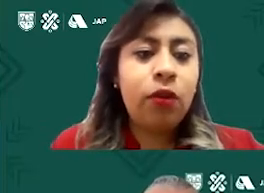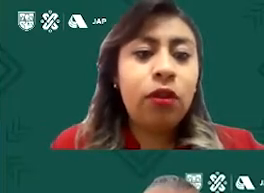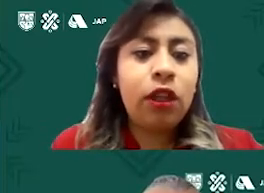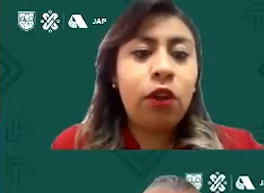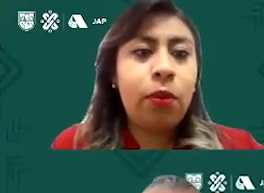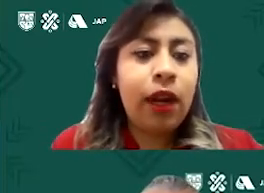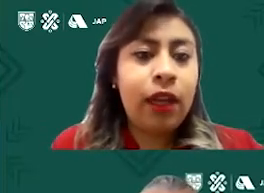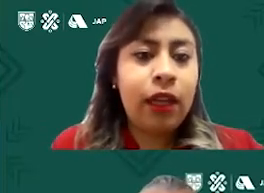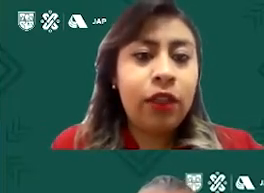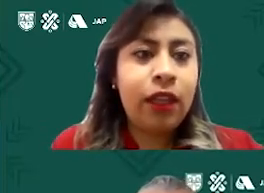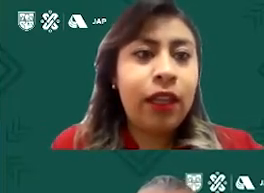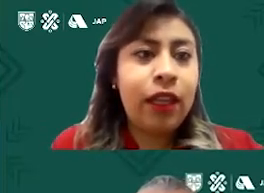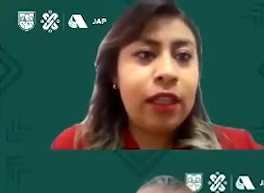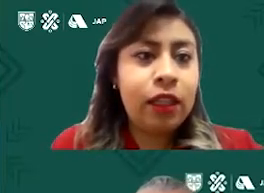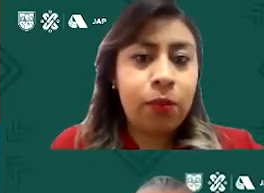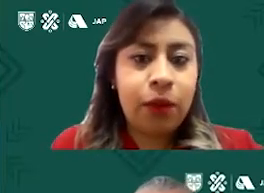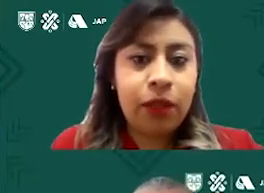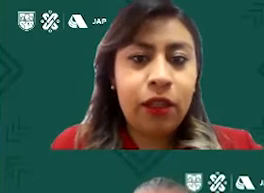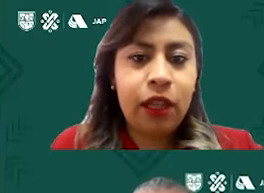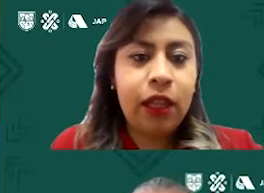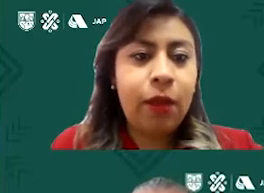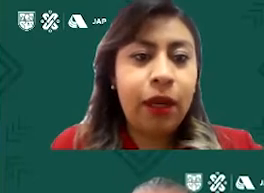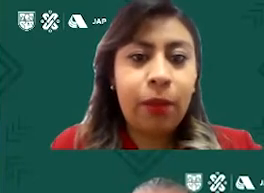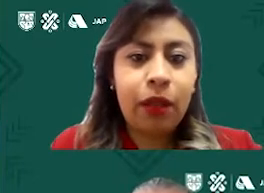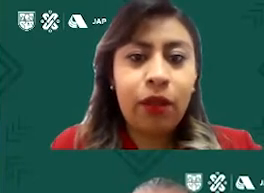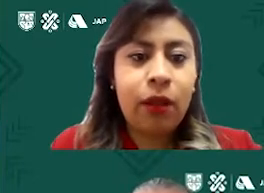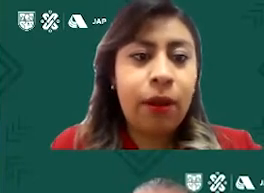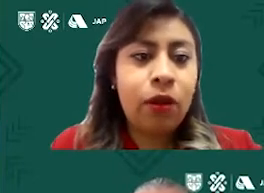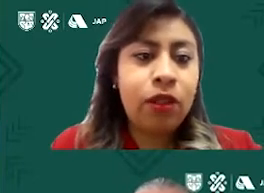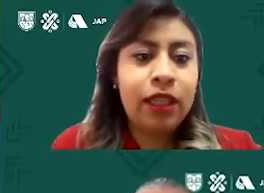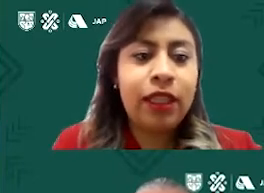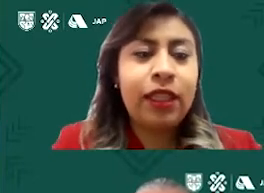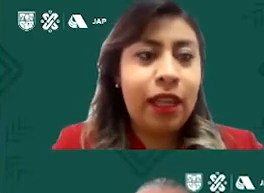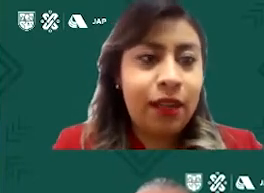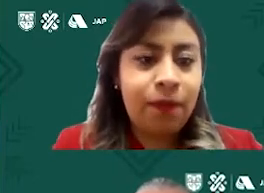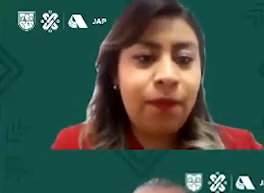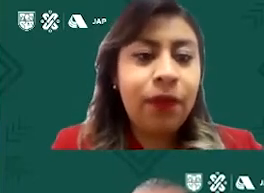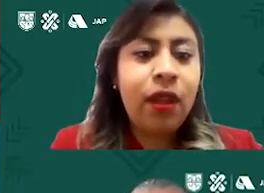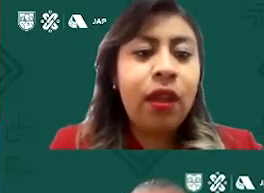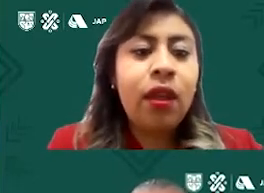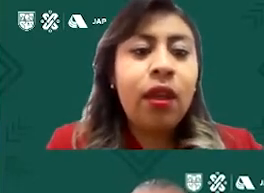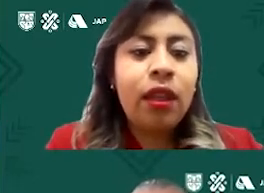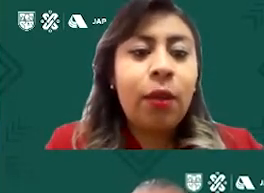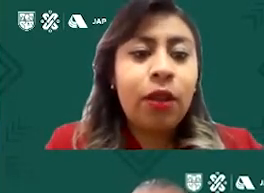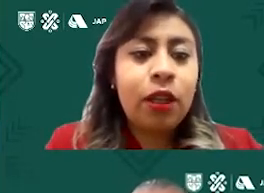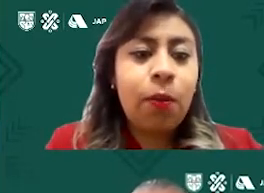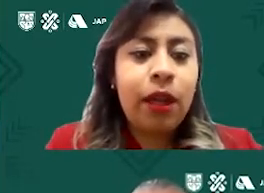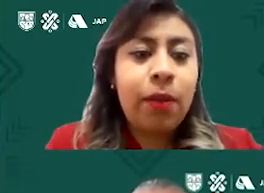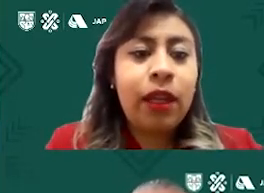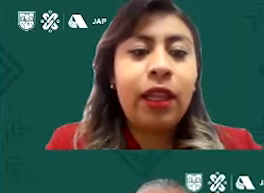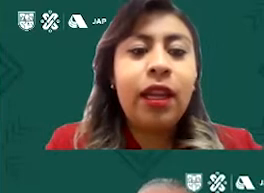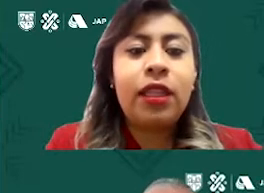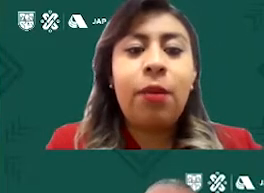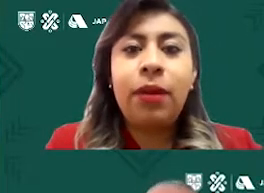2021 se incorpora a la dirección de análisis y supervisión en el Departamento de Evaluación Asistencial. También nos